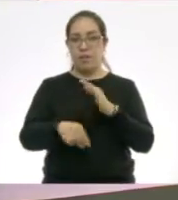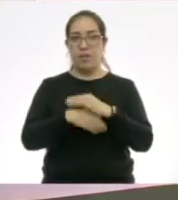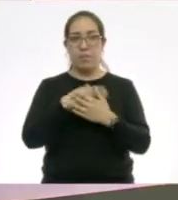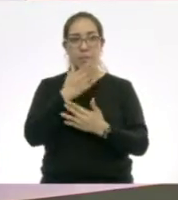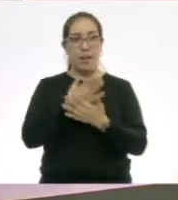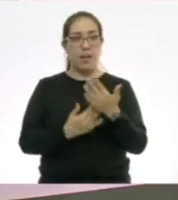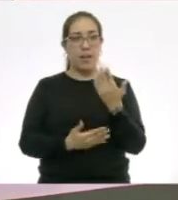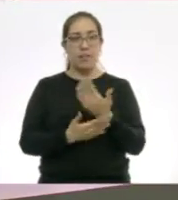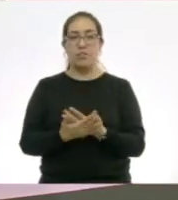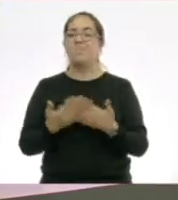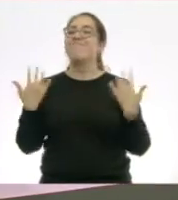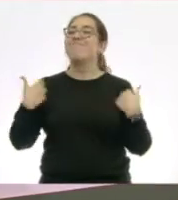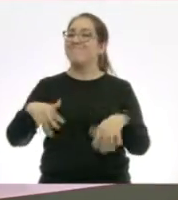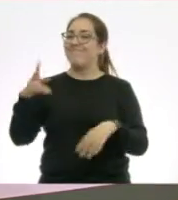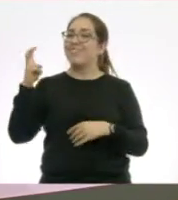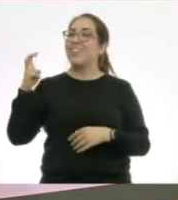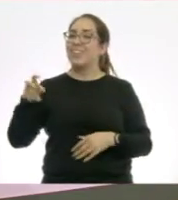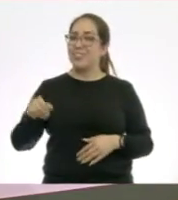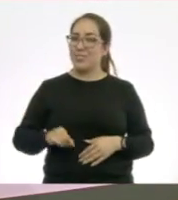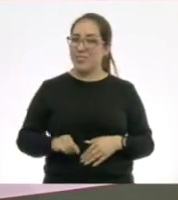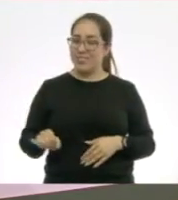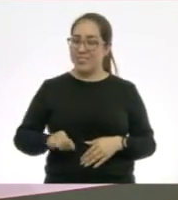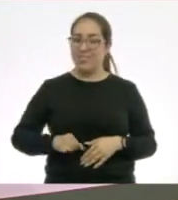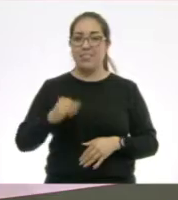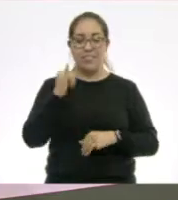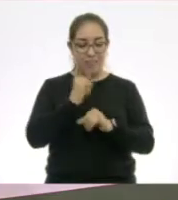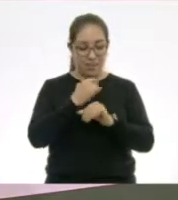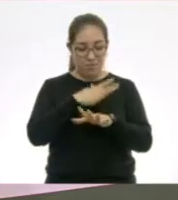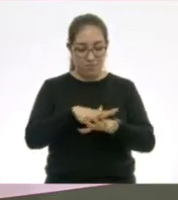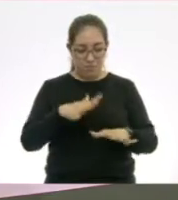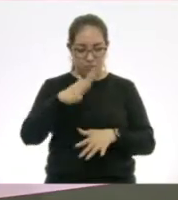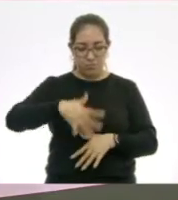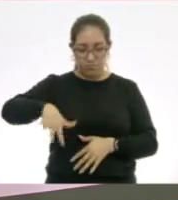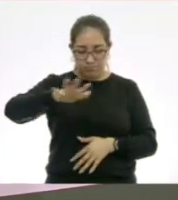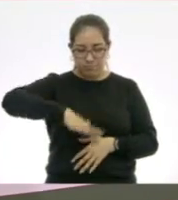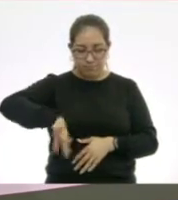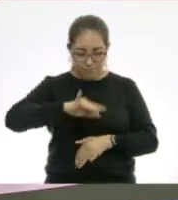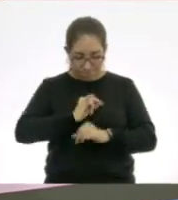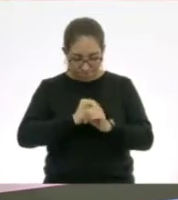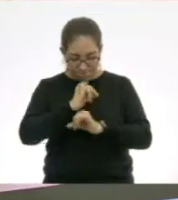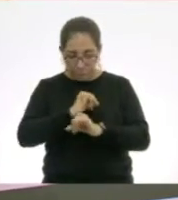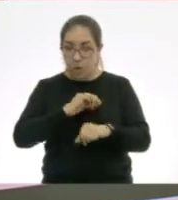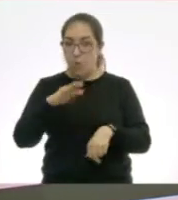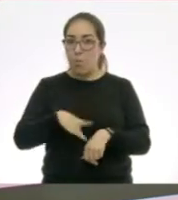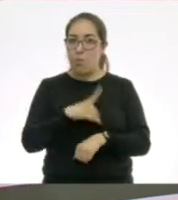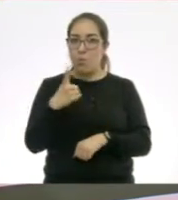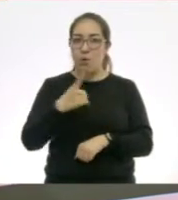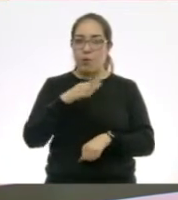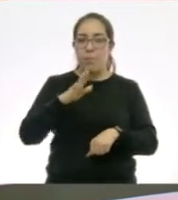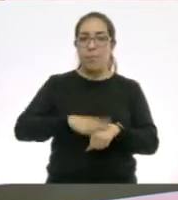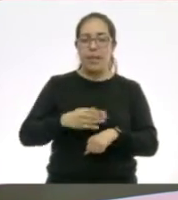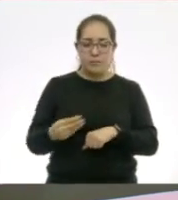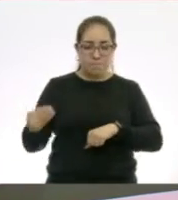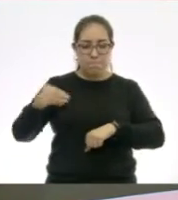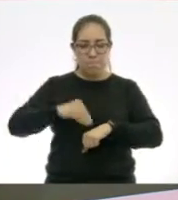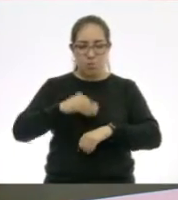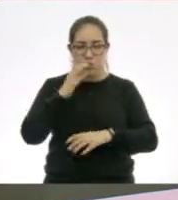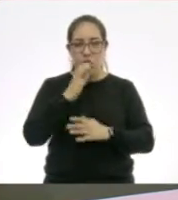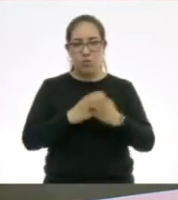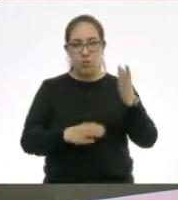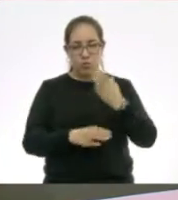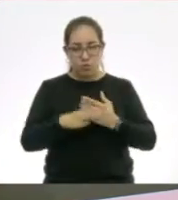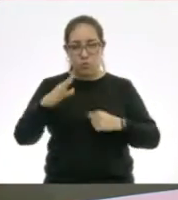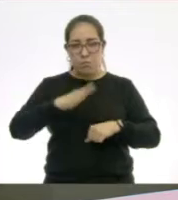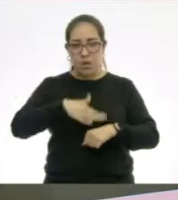interesante de buscar información porque te va dando más elementos a ti.